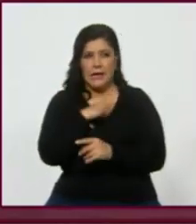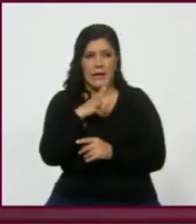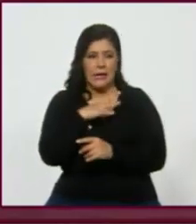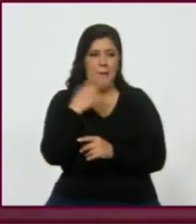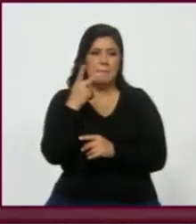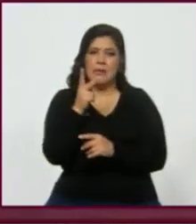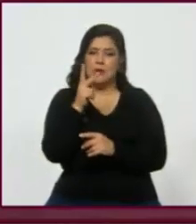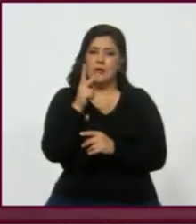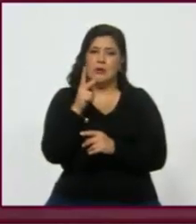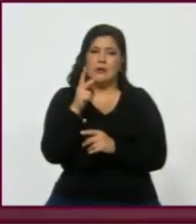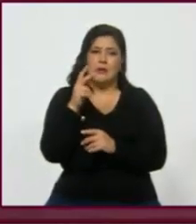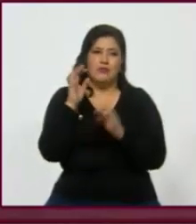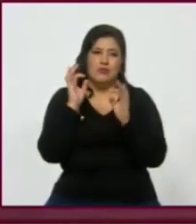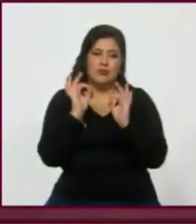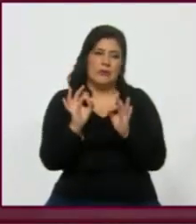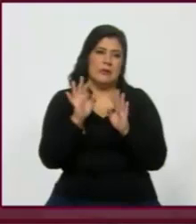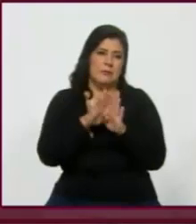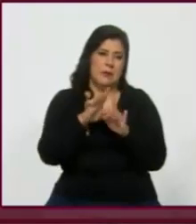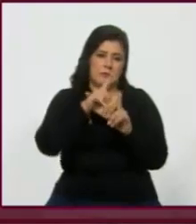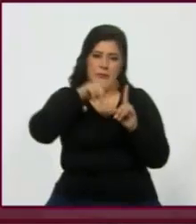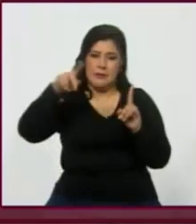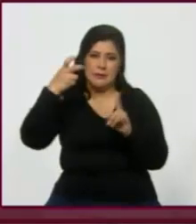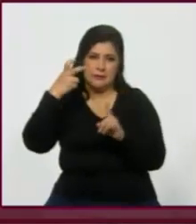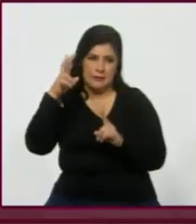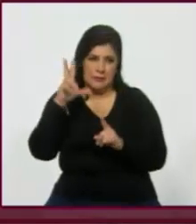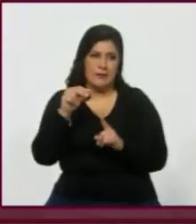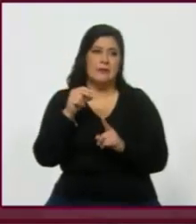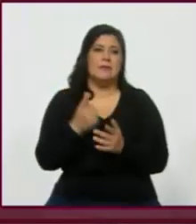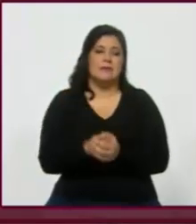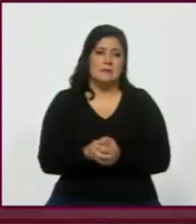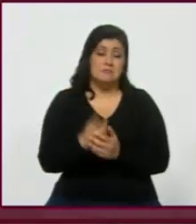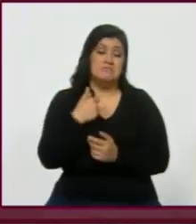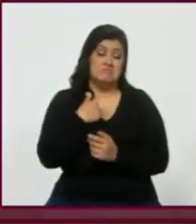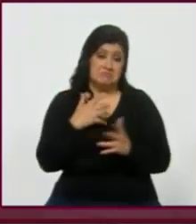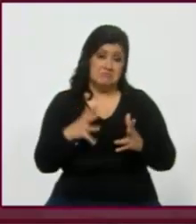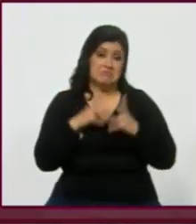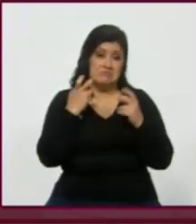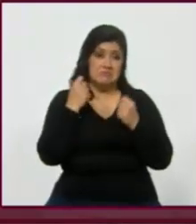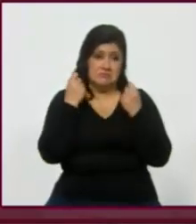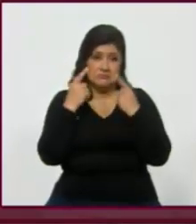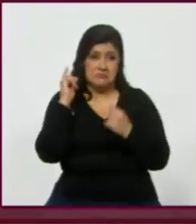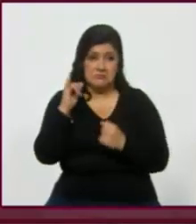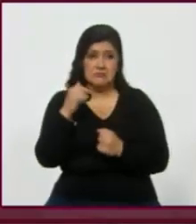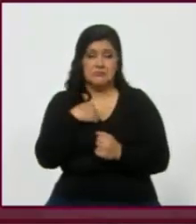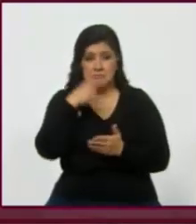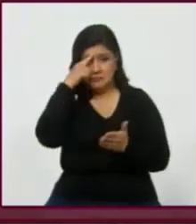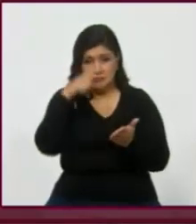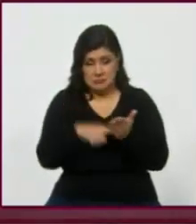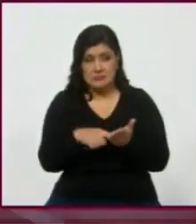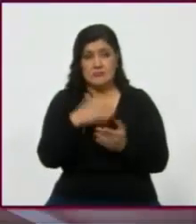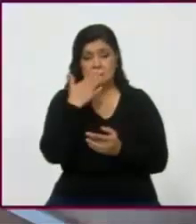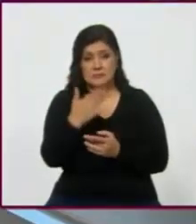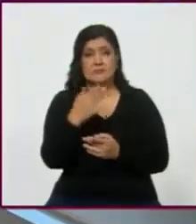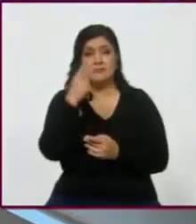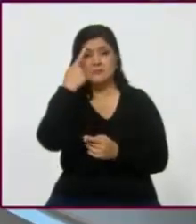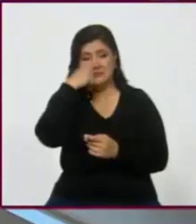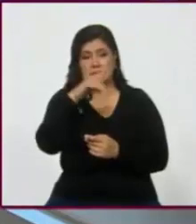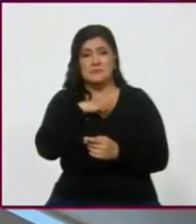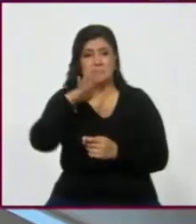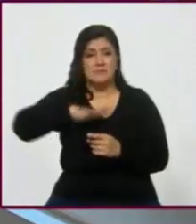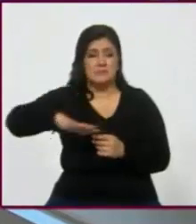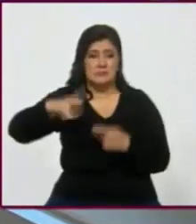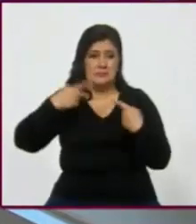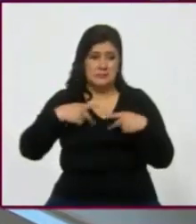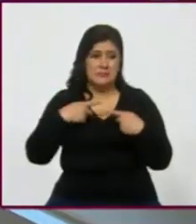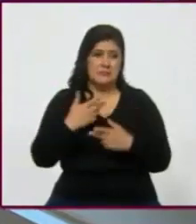este, con, digamos, con esta... gratamente esa. Así es. Yo creo que es un buen indicativo del público que tiene. Ha estado